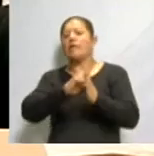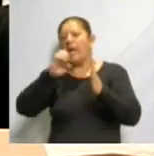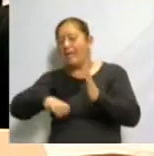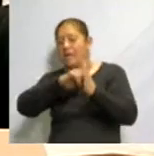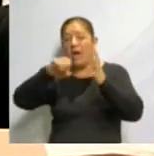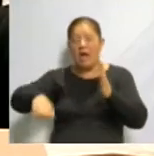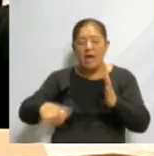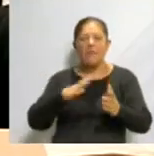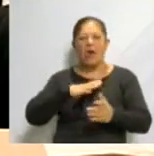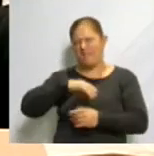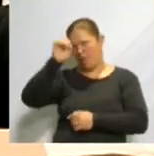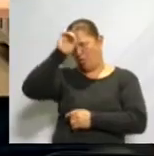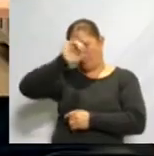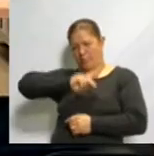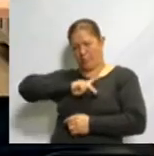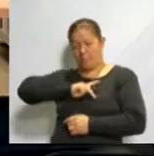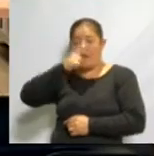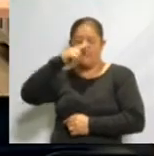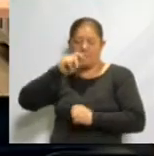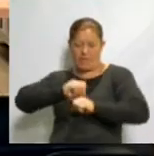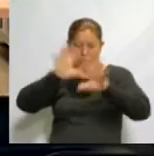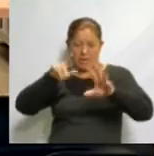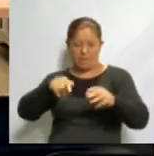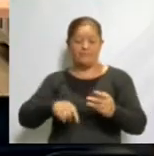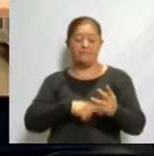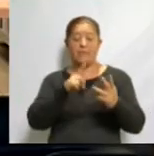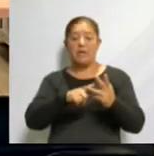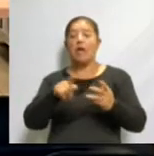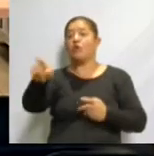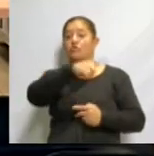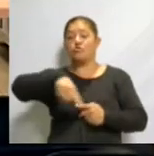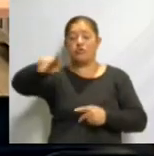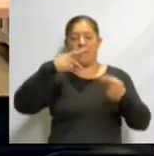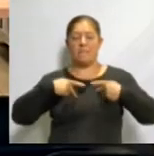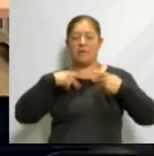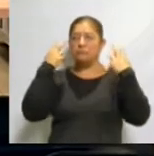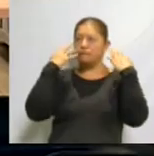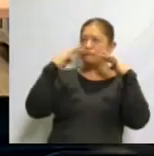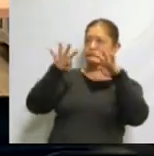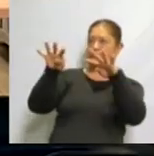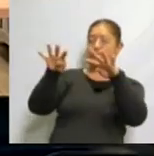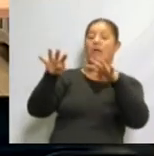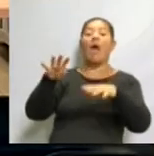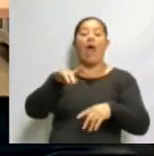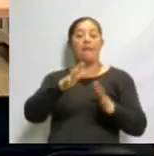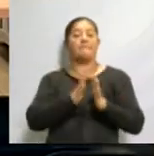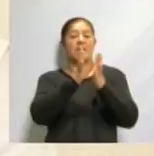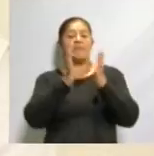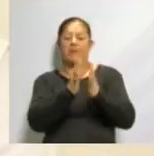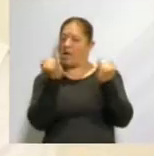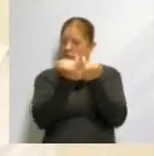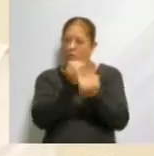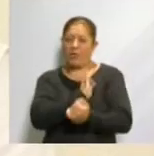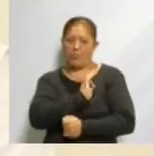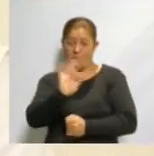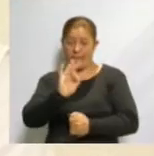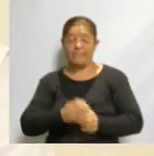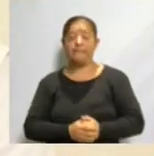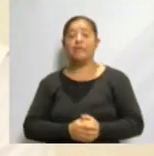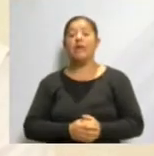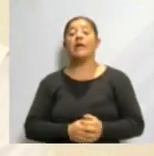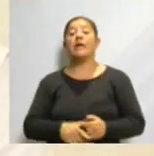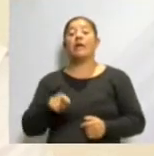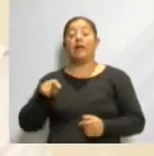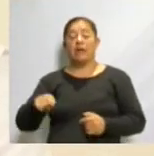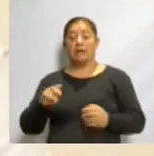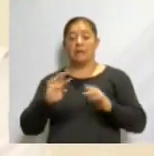para dar claridad a sus intervenciones. Audiencia, son quienes presencian la Mesa Redonda y son participantes activos. La Mesa Redonda